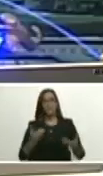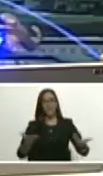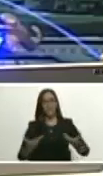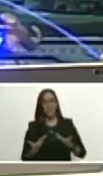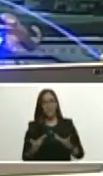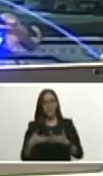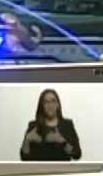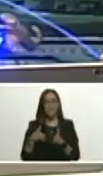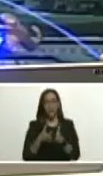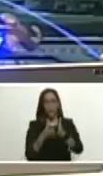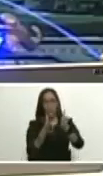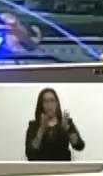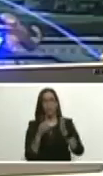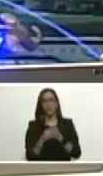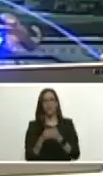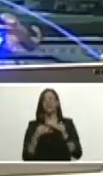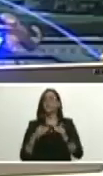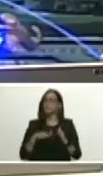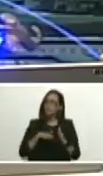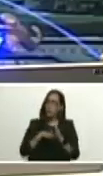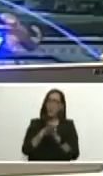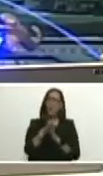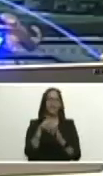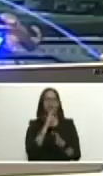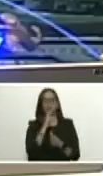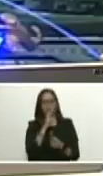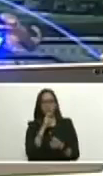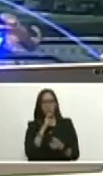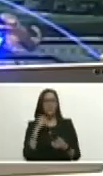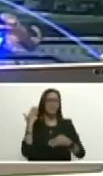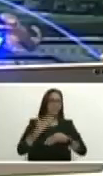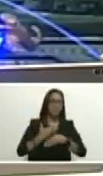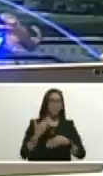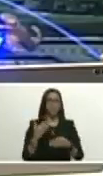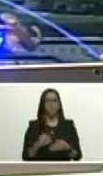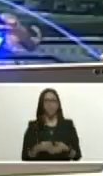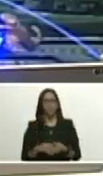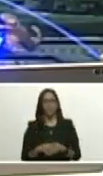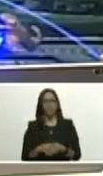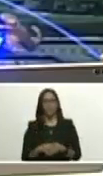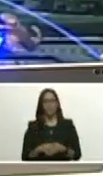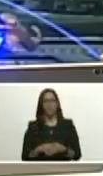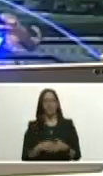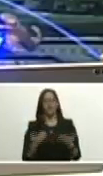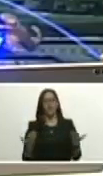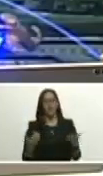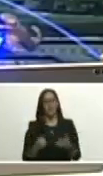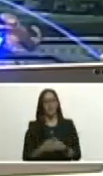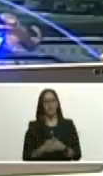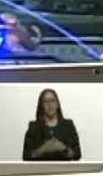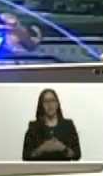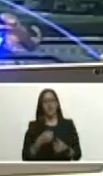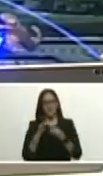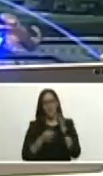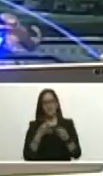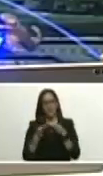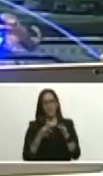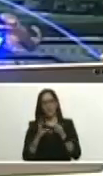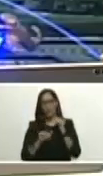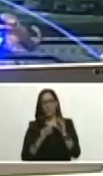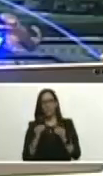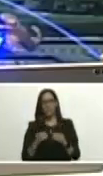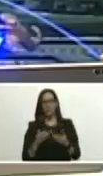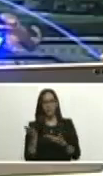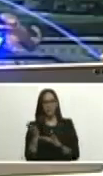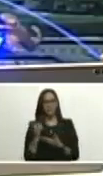continúa superando dificultades obstáculos sanciones ah Ernesto hazme un comentario aquí conversadito adelante